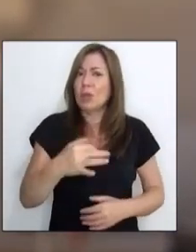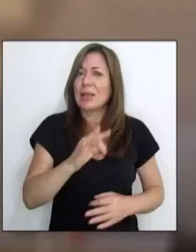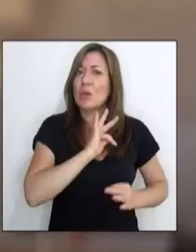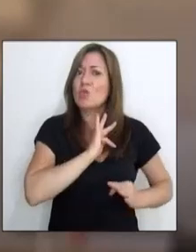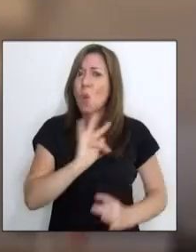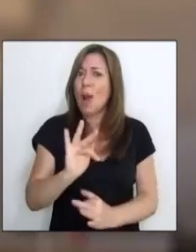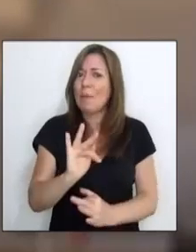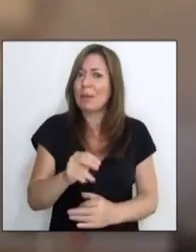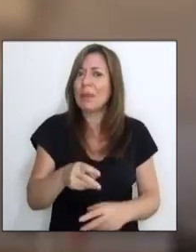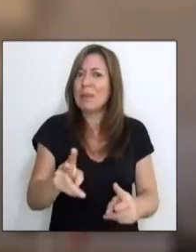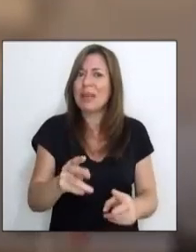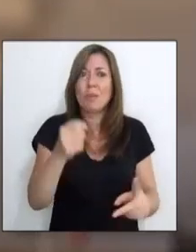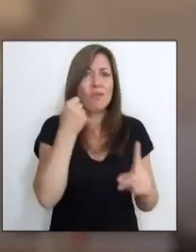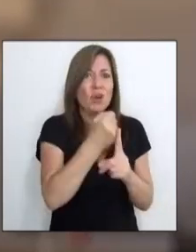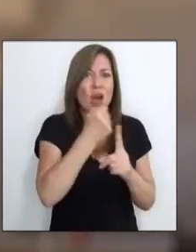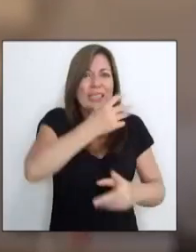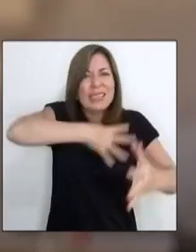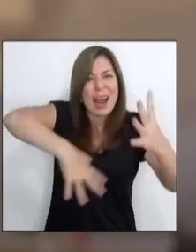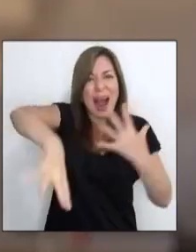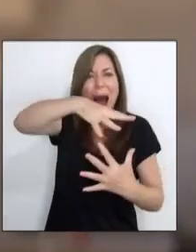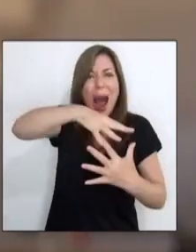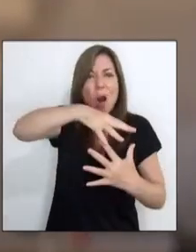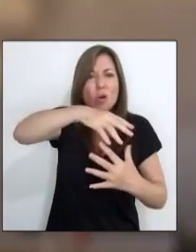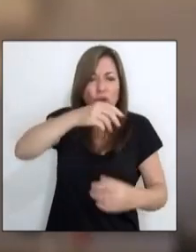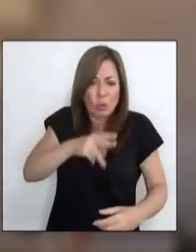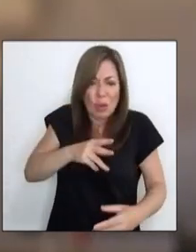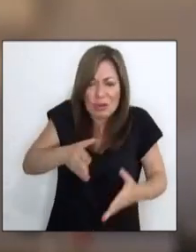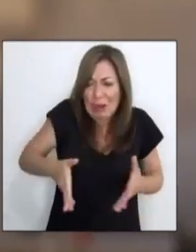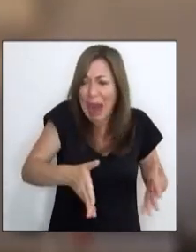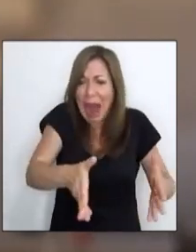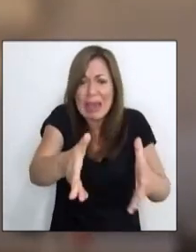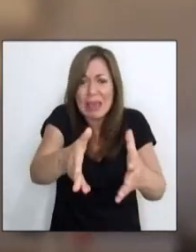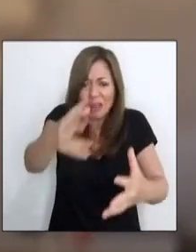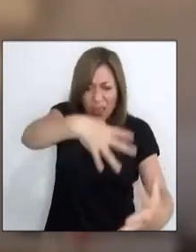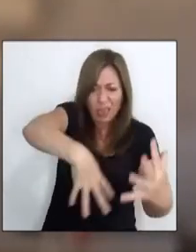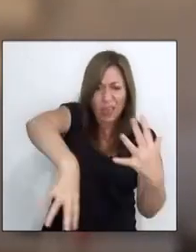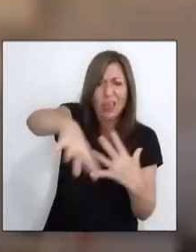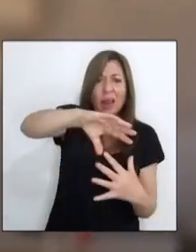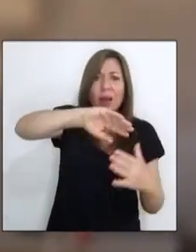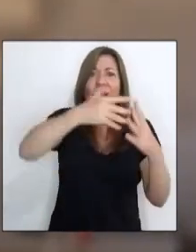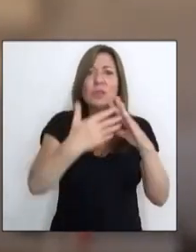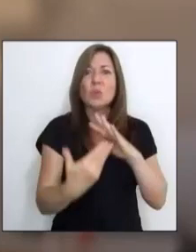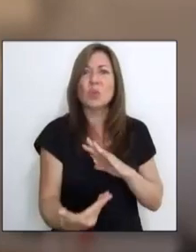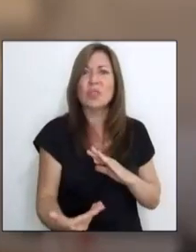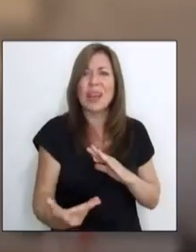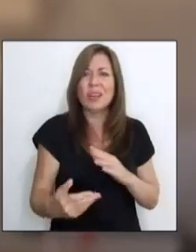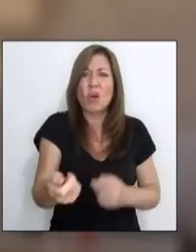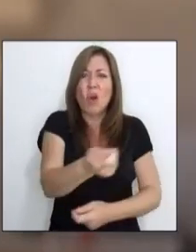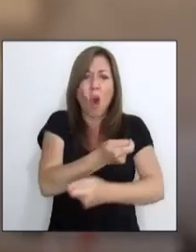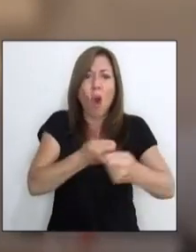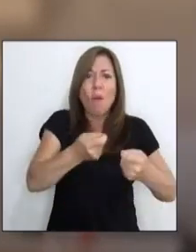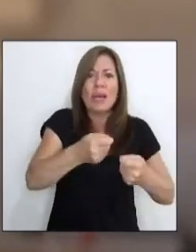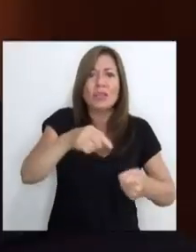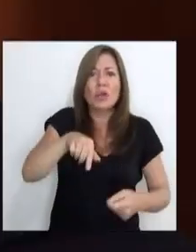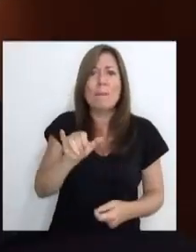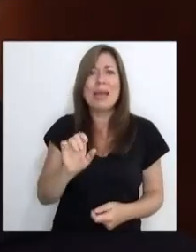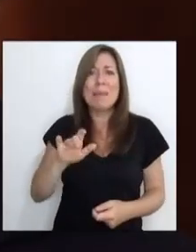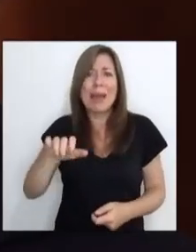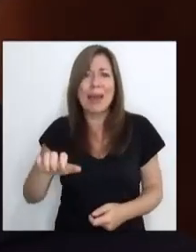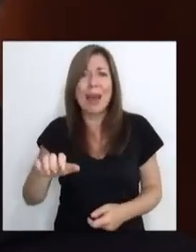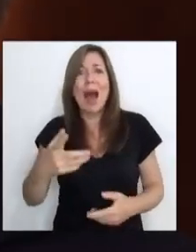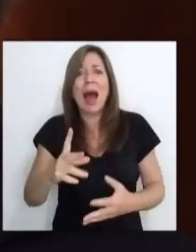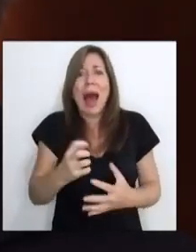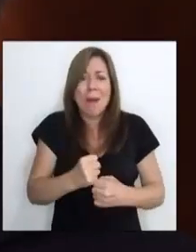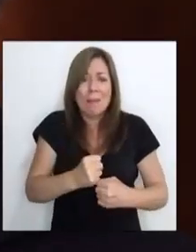nunca más permitiremos que la violencia y el caos se apoderen de nuestras calles, destruyendo el comercio y las pymes